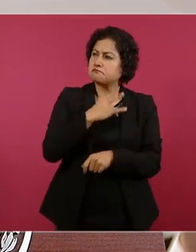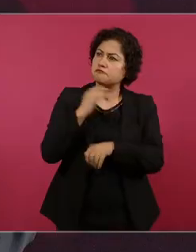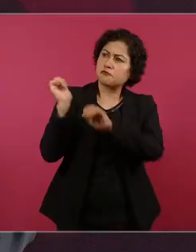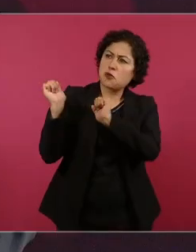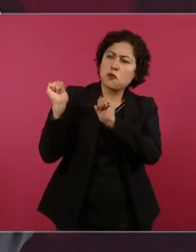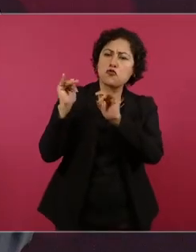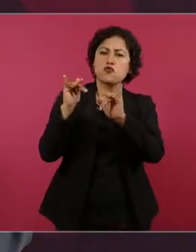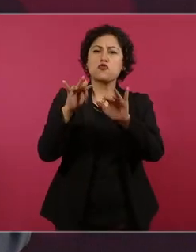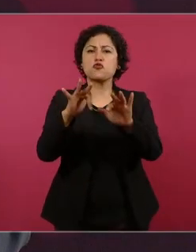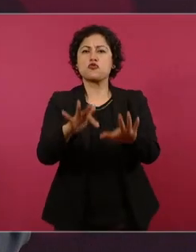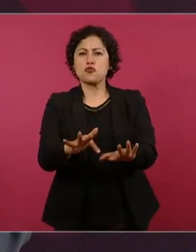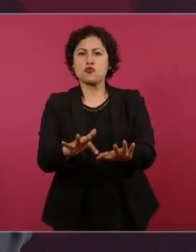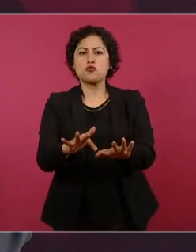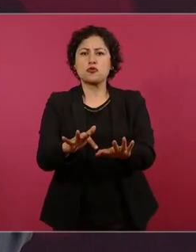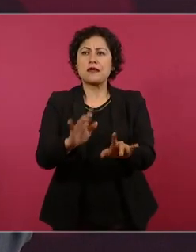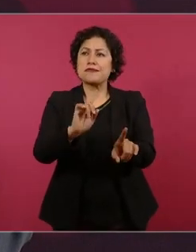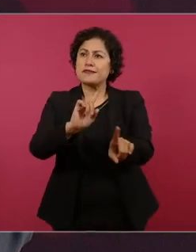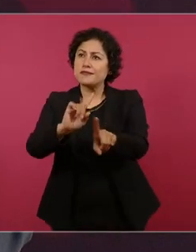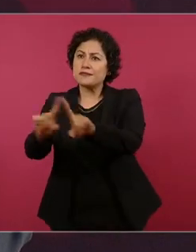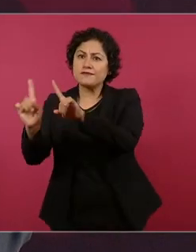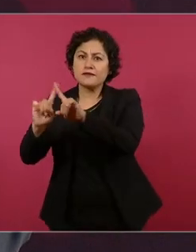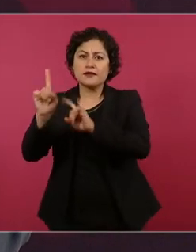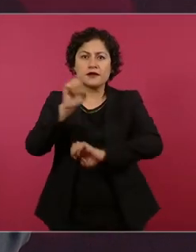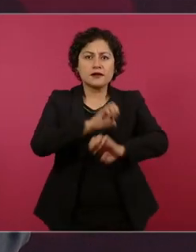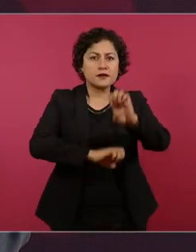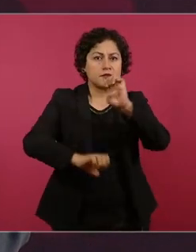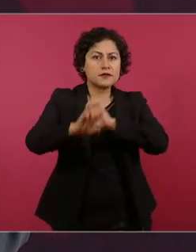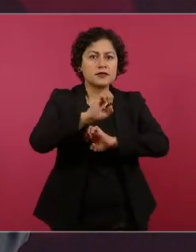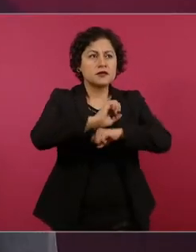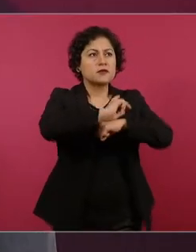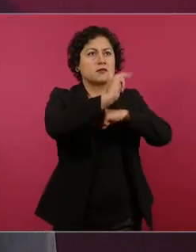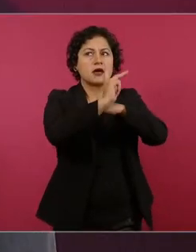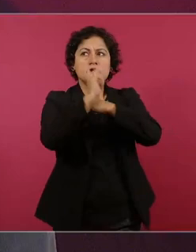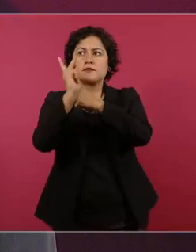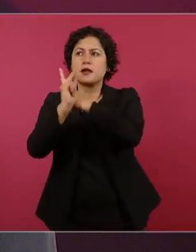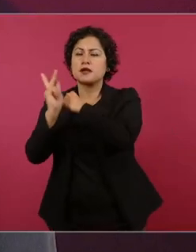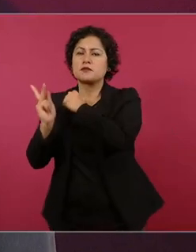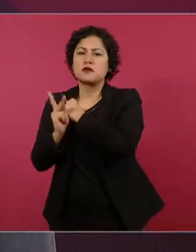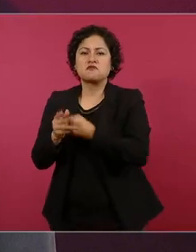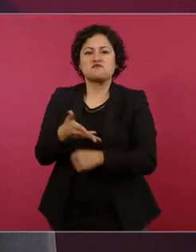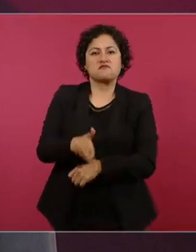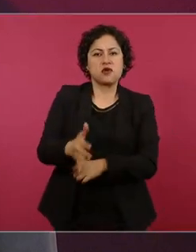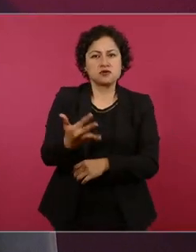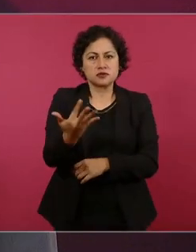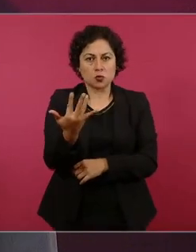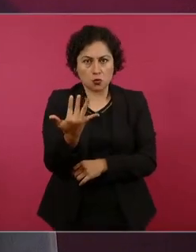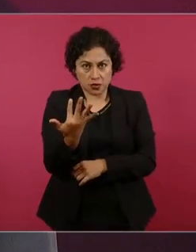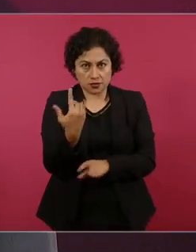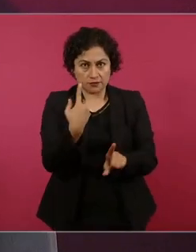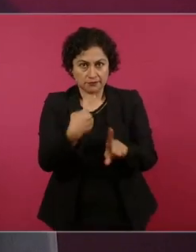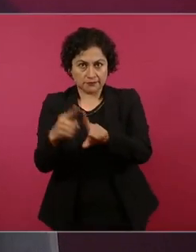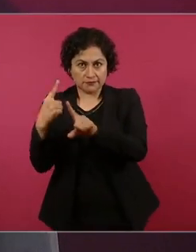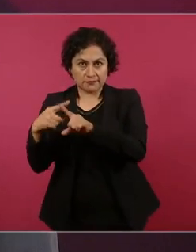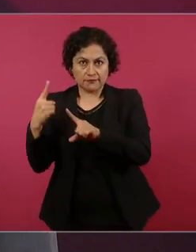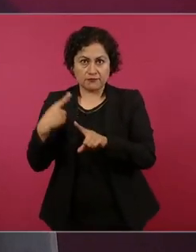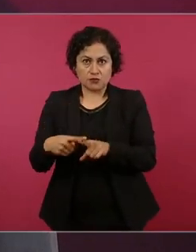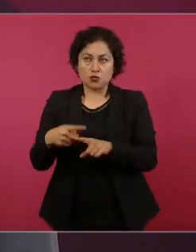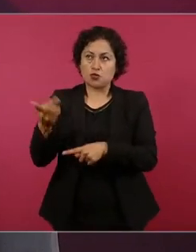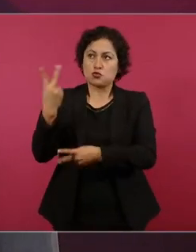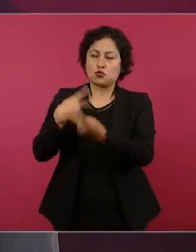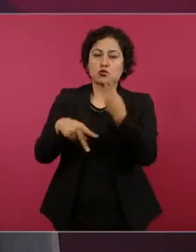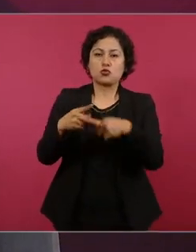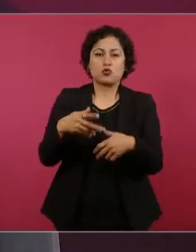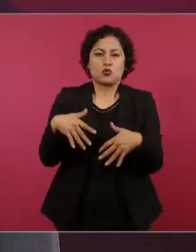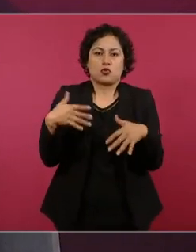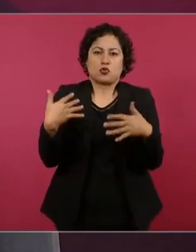de empresarios de 50 países, a los cuales confío hagamos